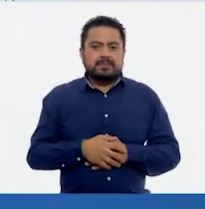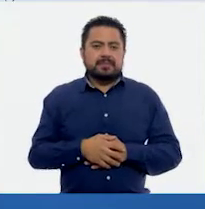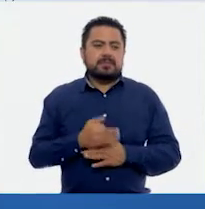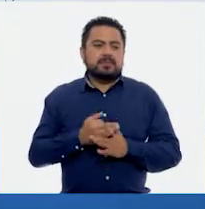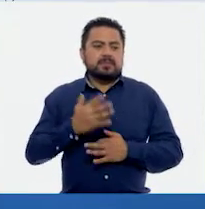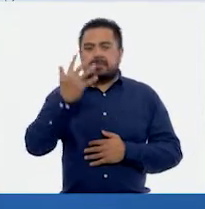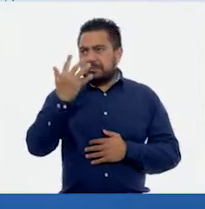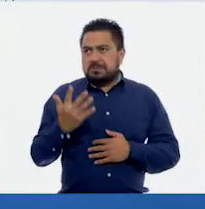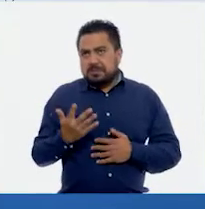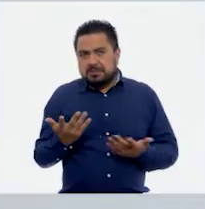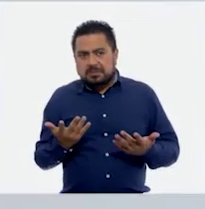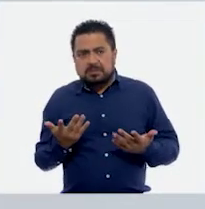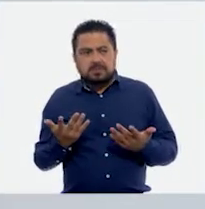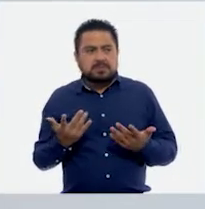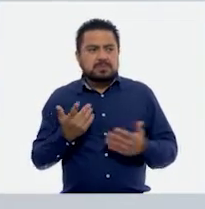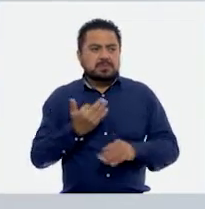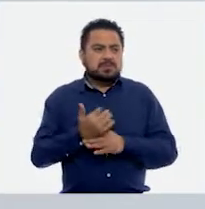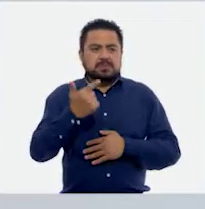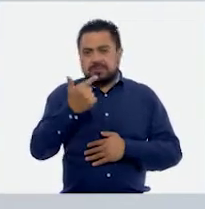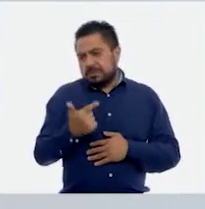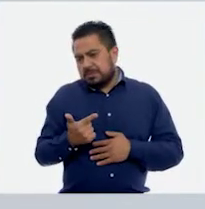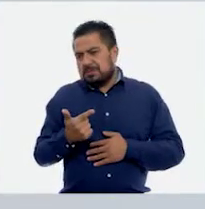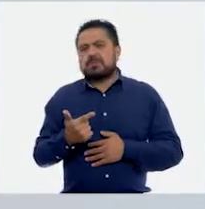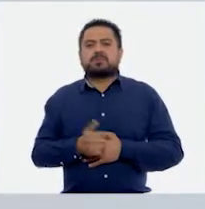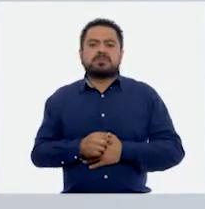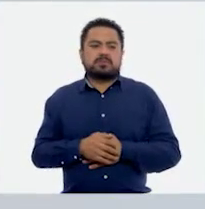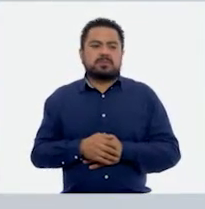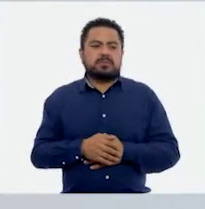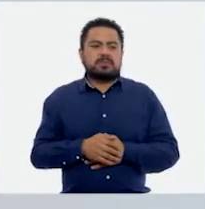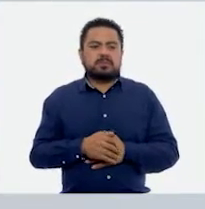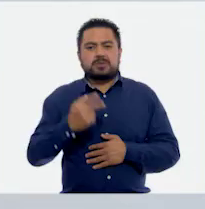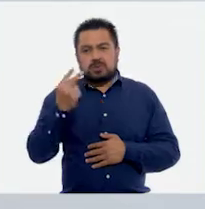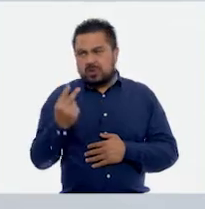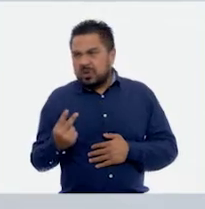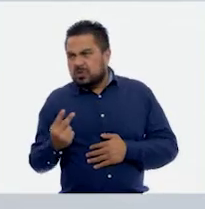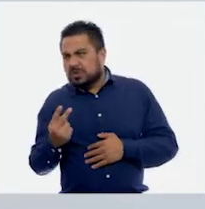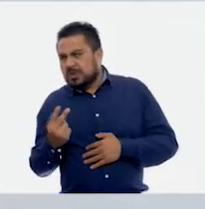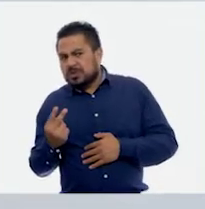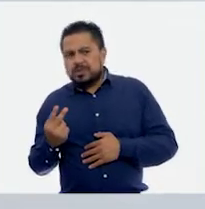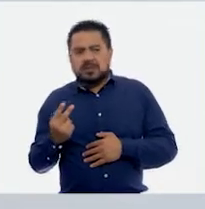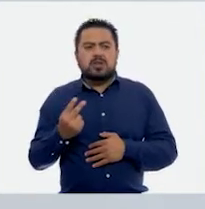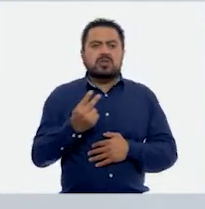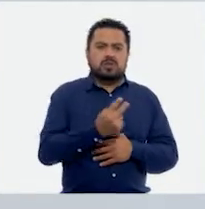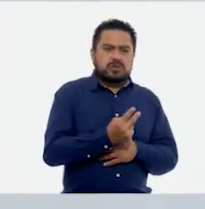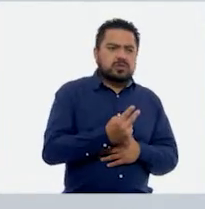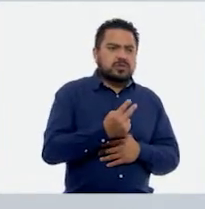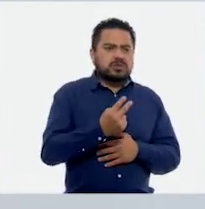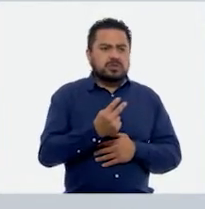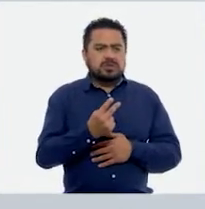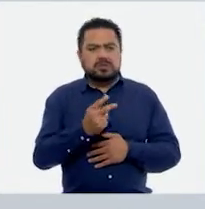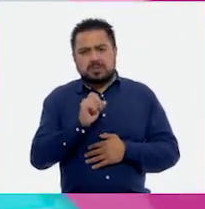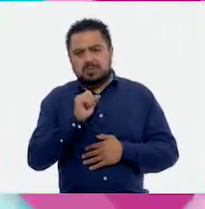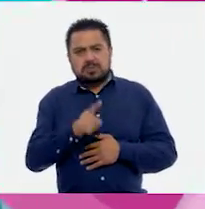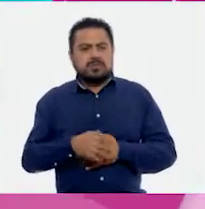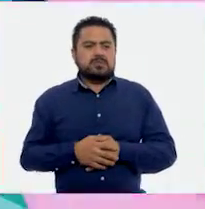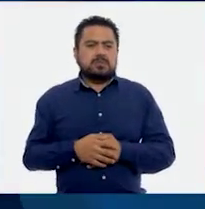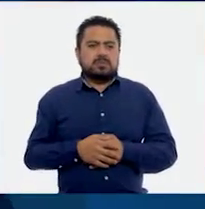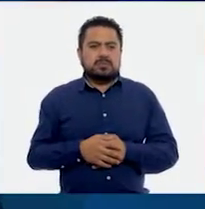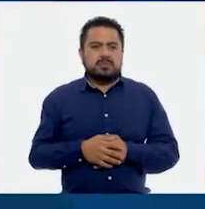5, 7, 2 y 2. 2.